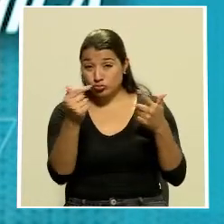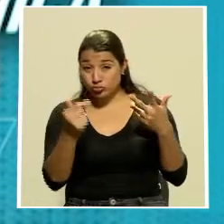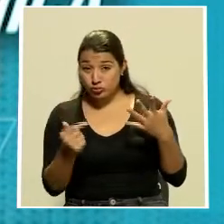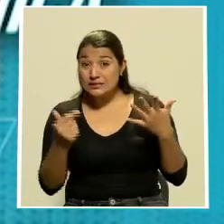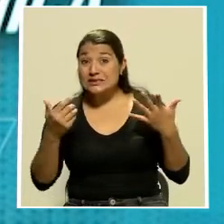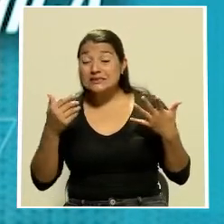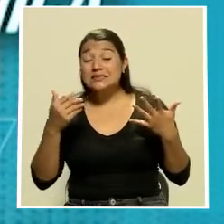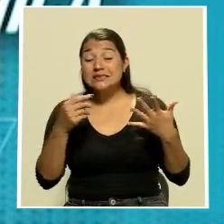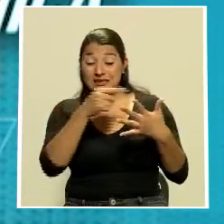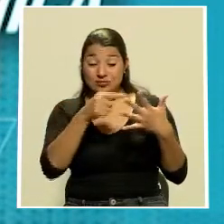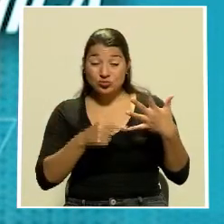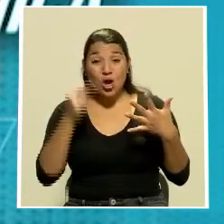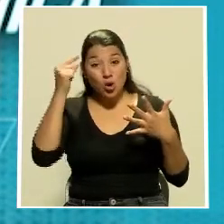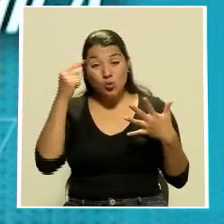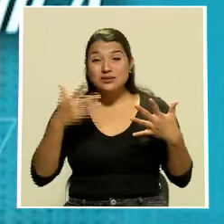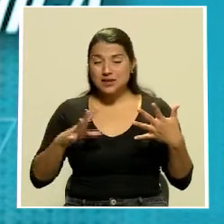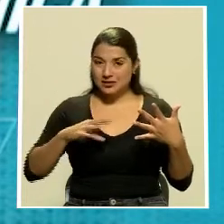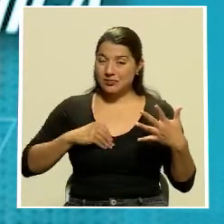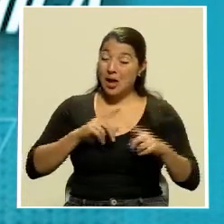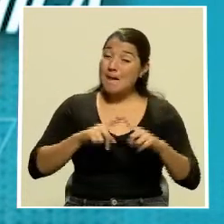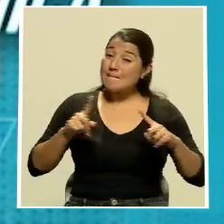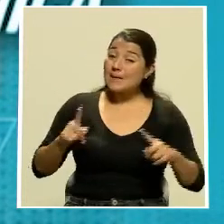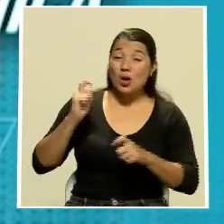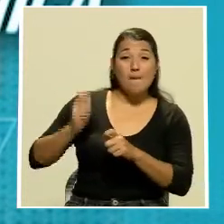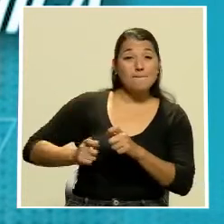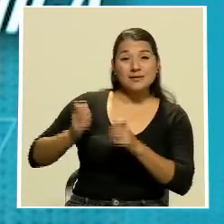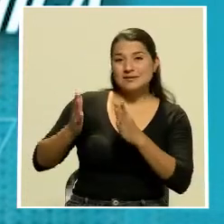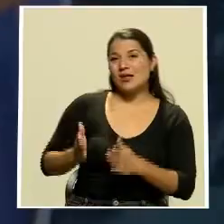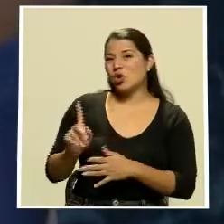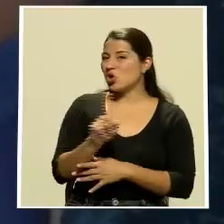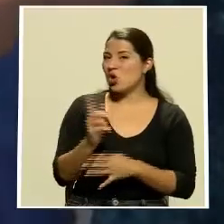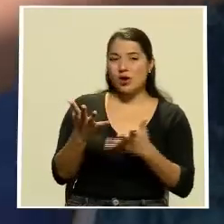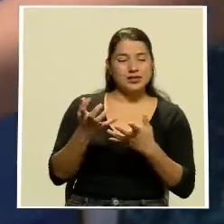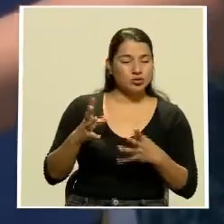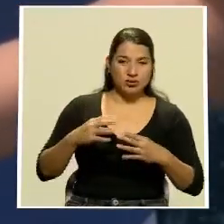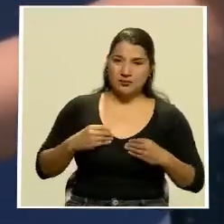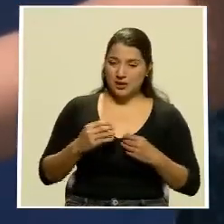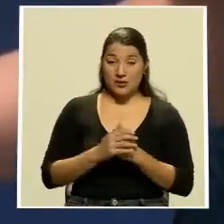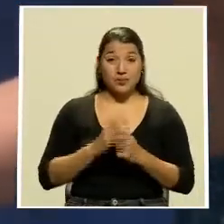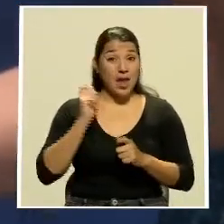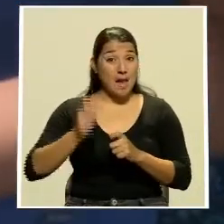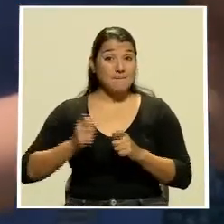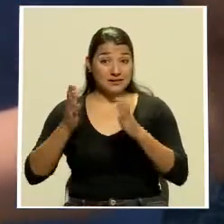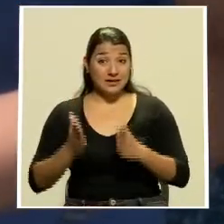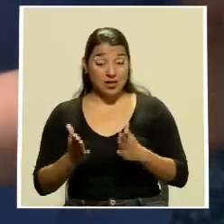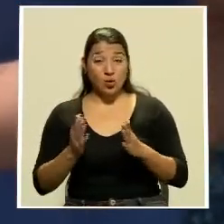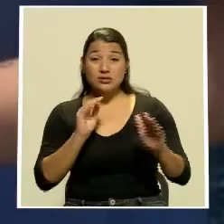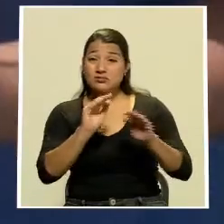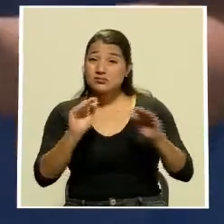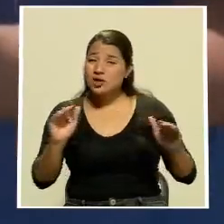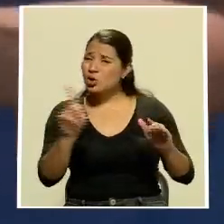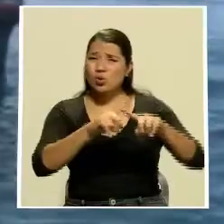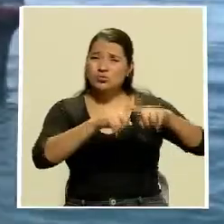pero que desgraciadamente el sector pesquero no quiso aceptar. El sector pesquero hace un llamado a no eliminar las